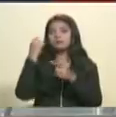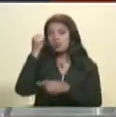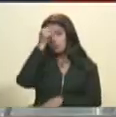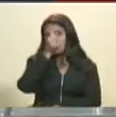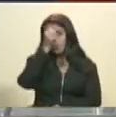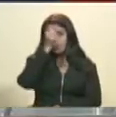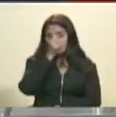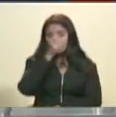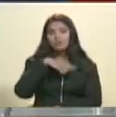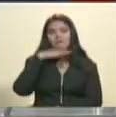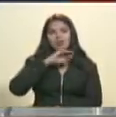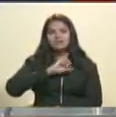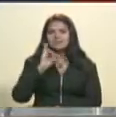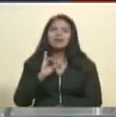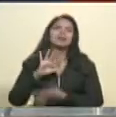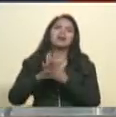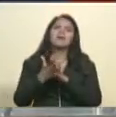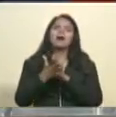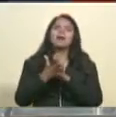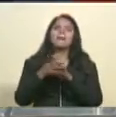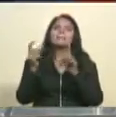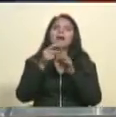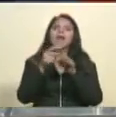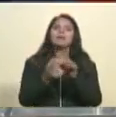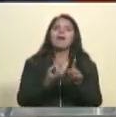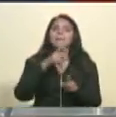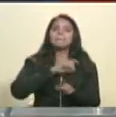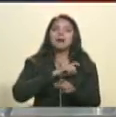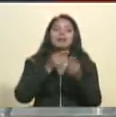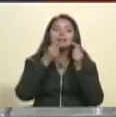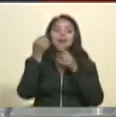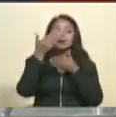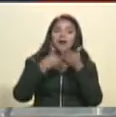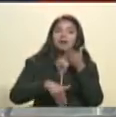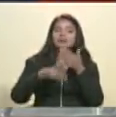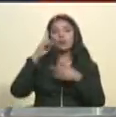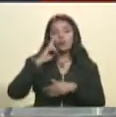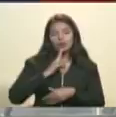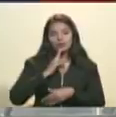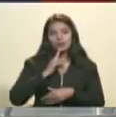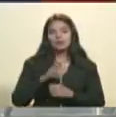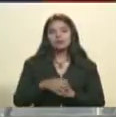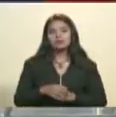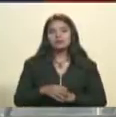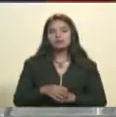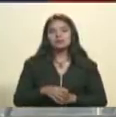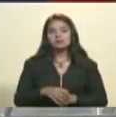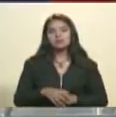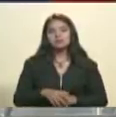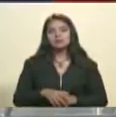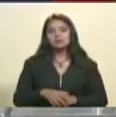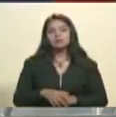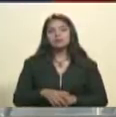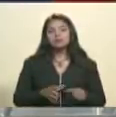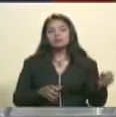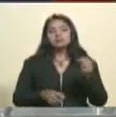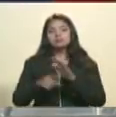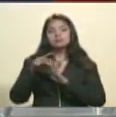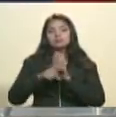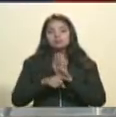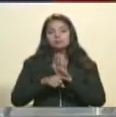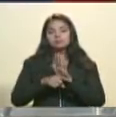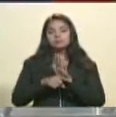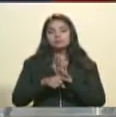bastaría con quitar la palabra España de esta carta de nuestro libertador Simón Bolívar a Mr. Irving y poner Estados